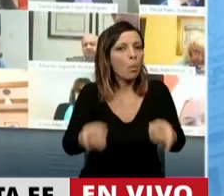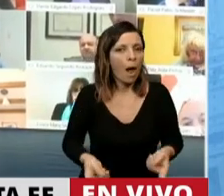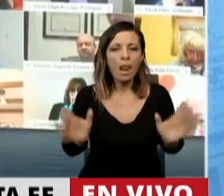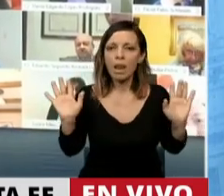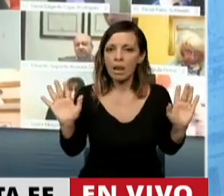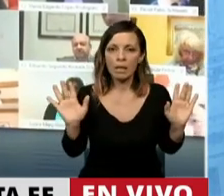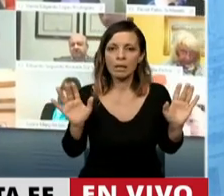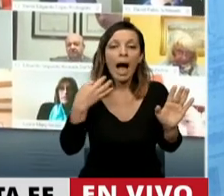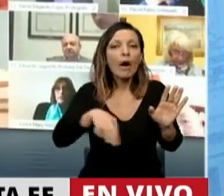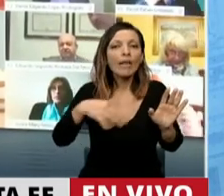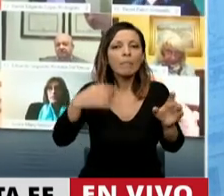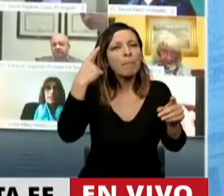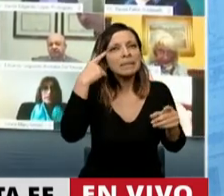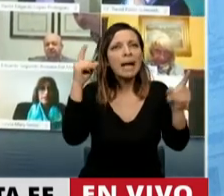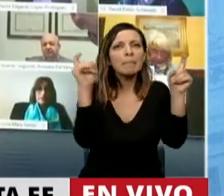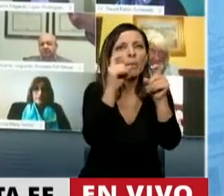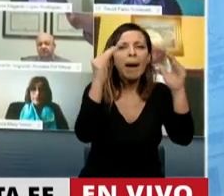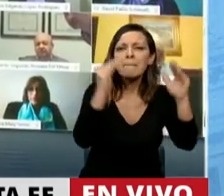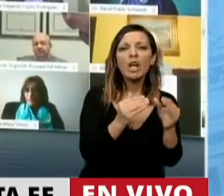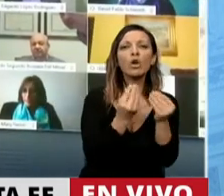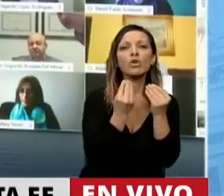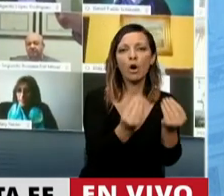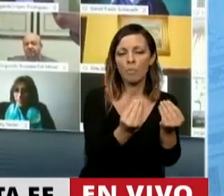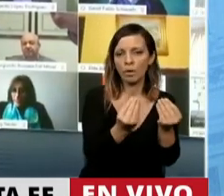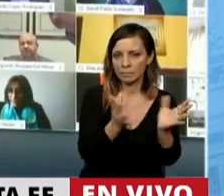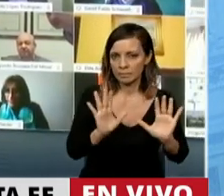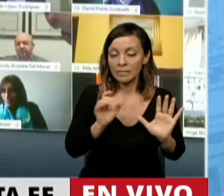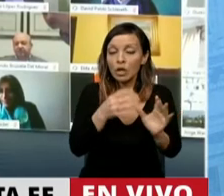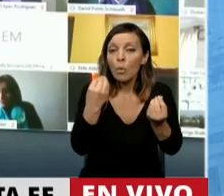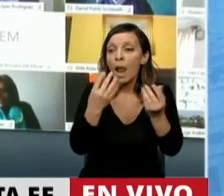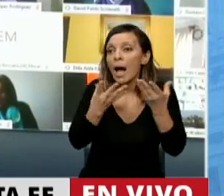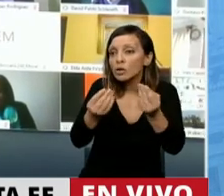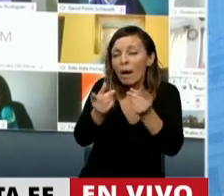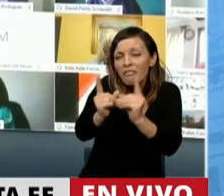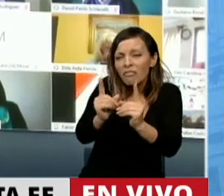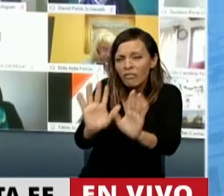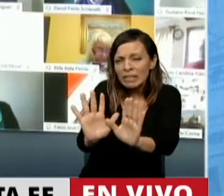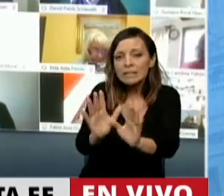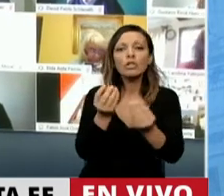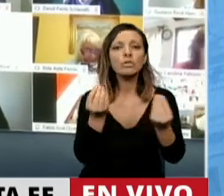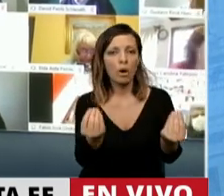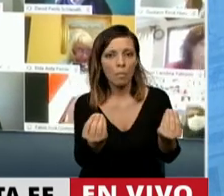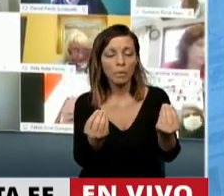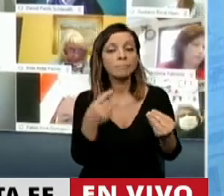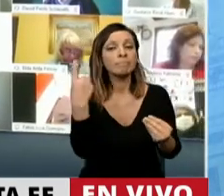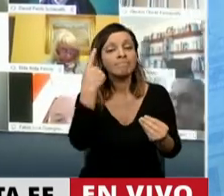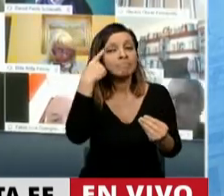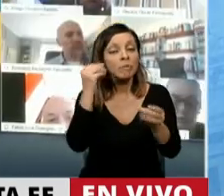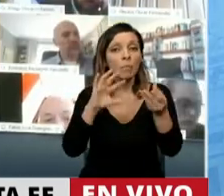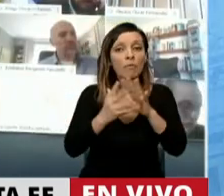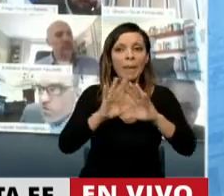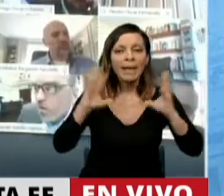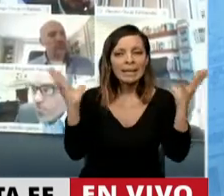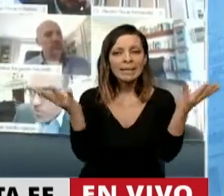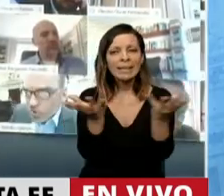daños. Ahora hay que sostener lo que se pueda sostener. Y tratar en un clima de consenso político y